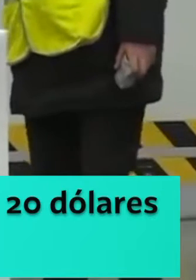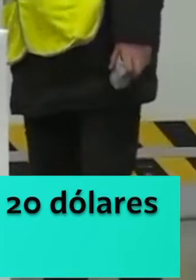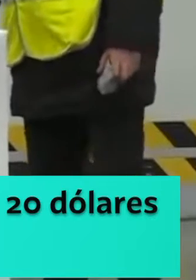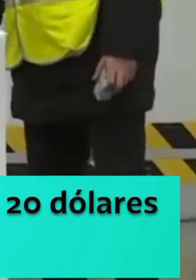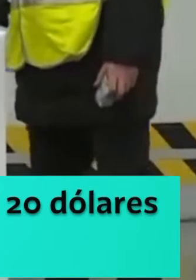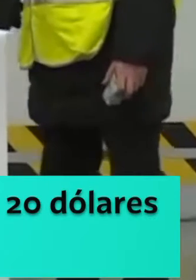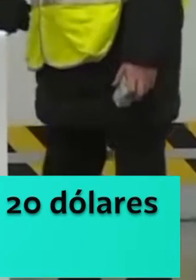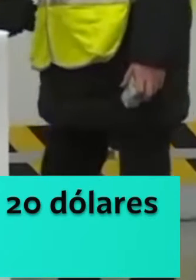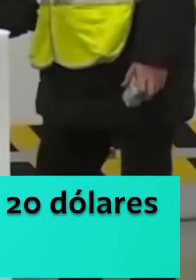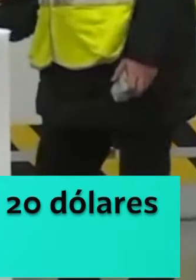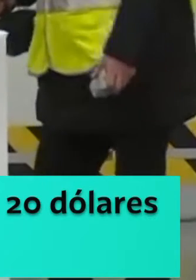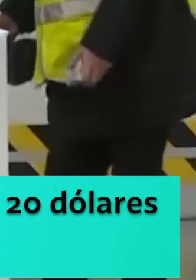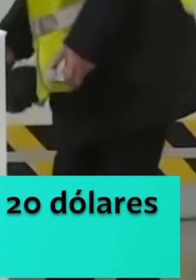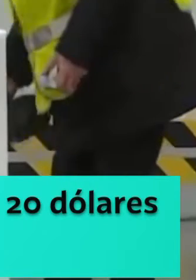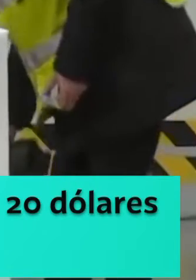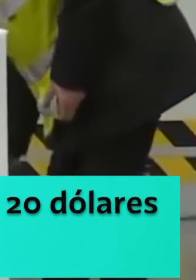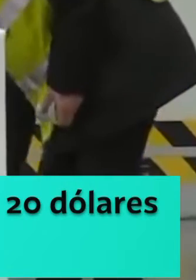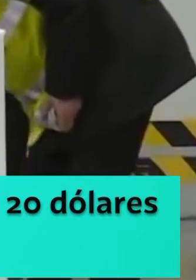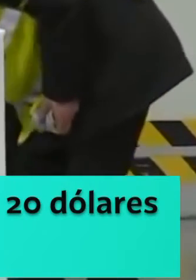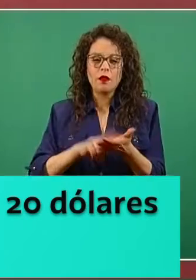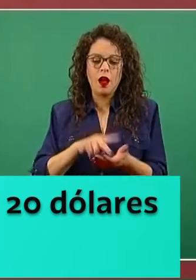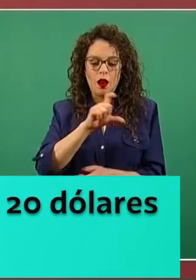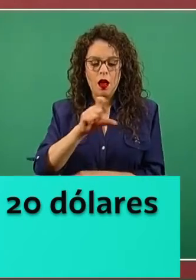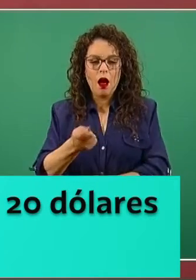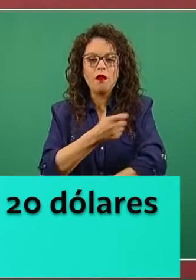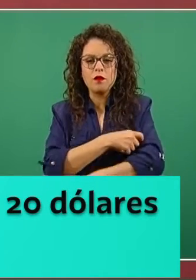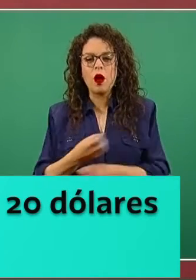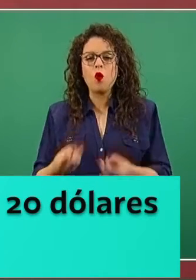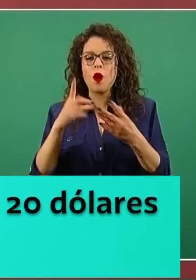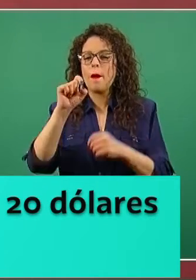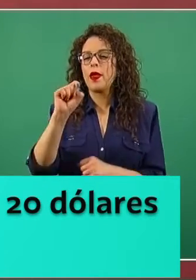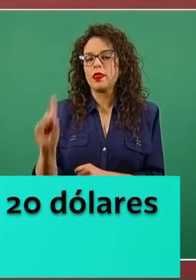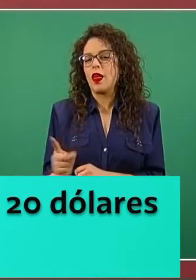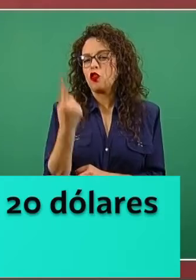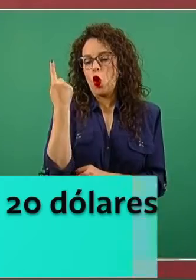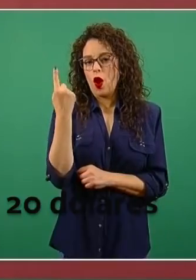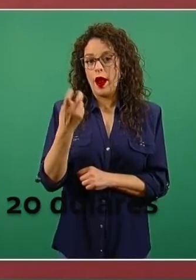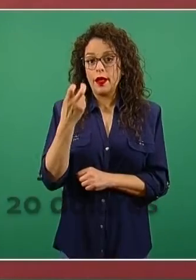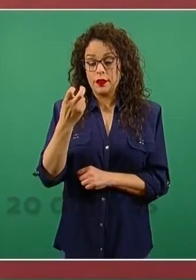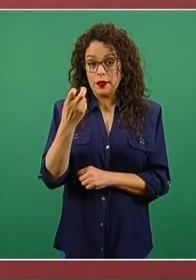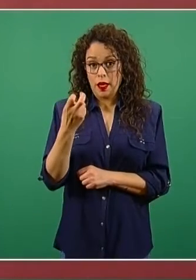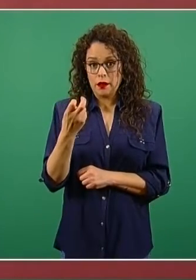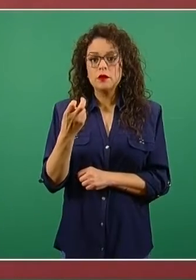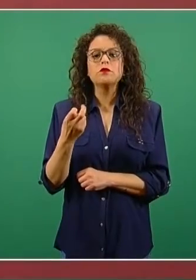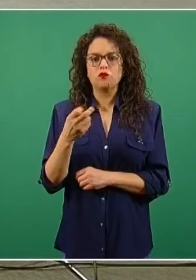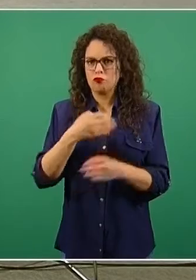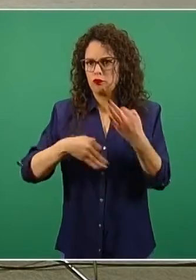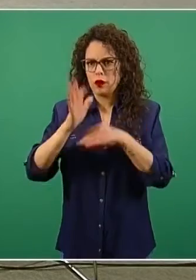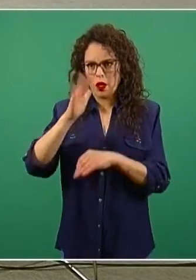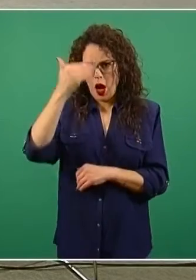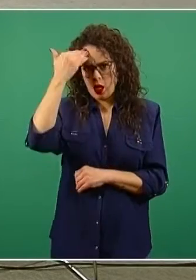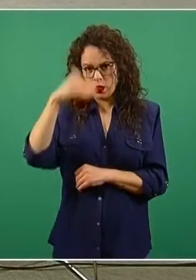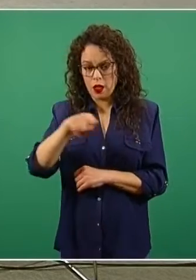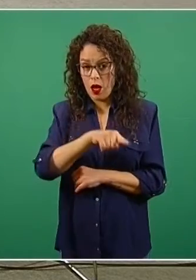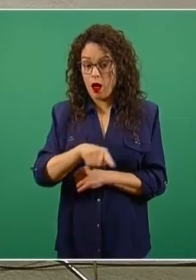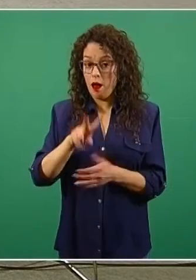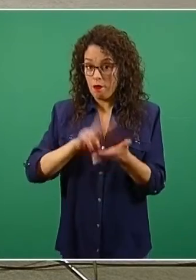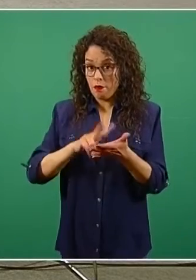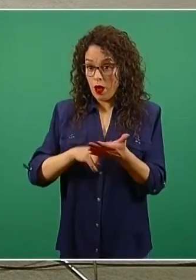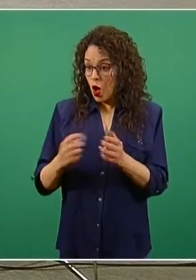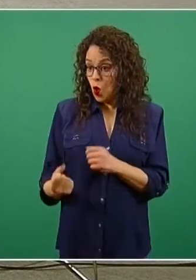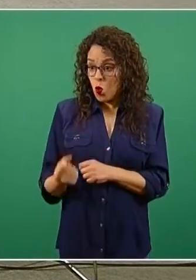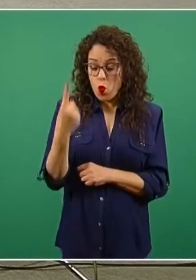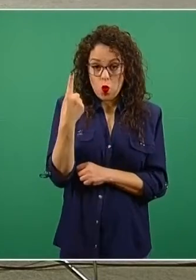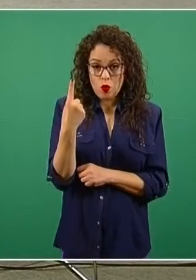y la autorización de la COFEPRIS para su uso emergente, señaló el subsecretario de Salud, Hugo López-Gatell. Indicó que hay